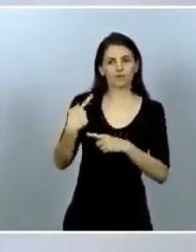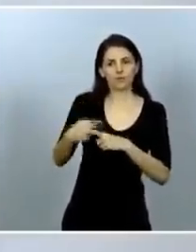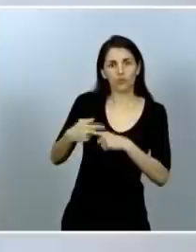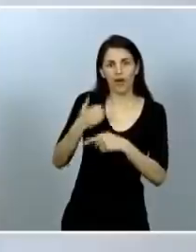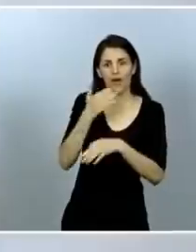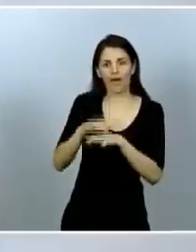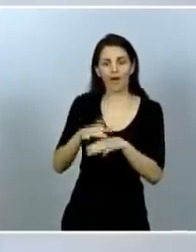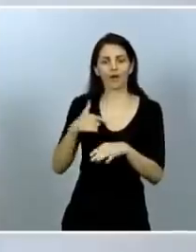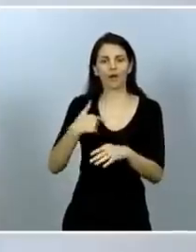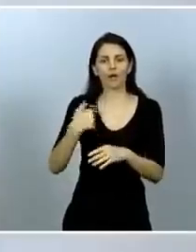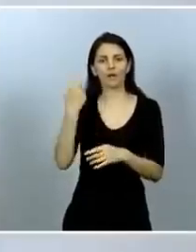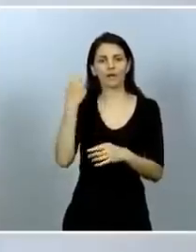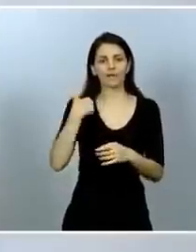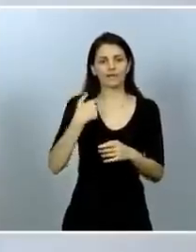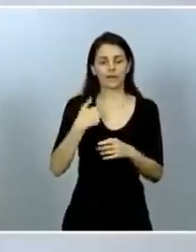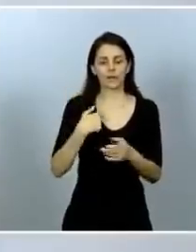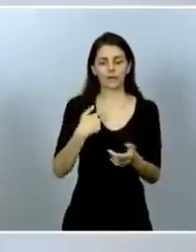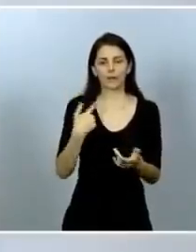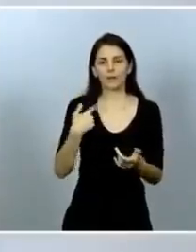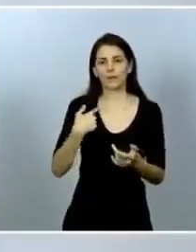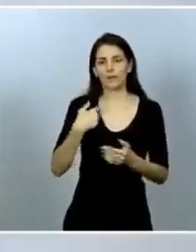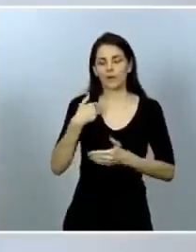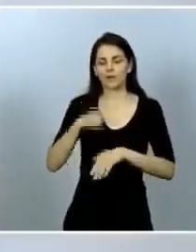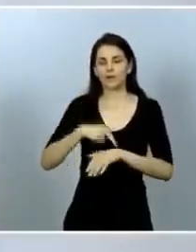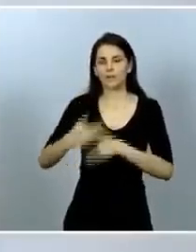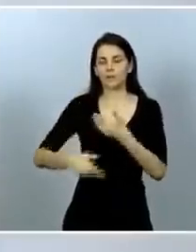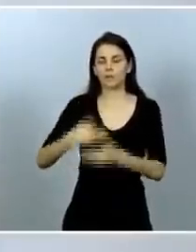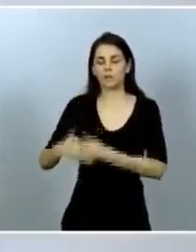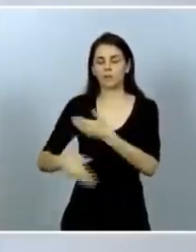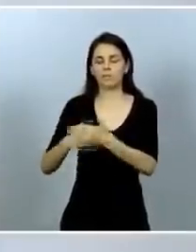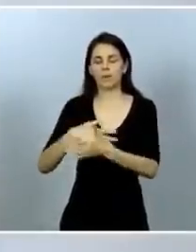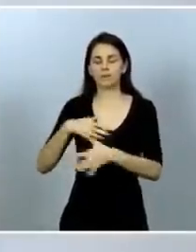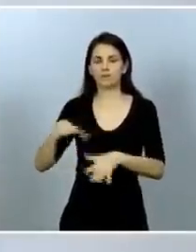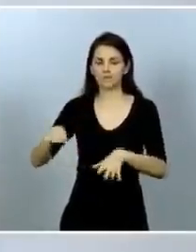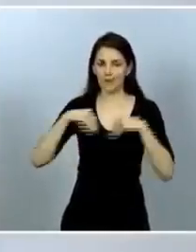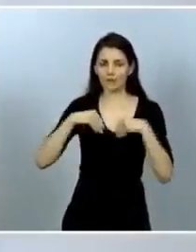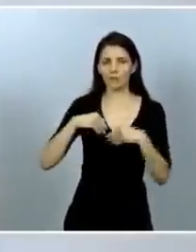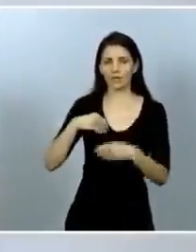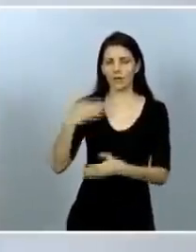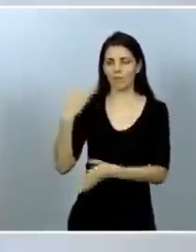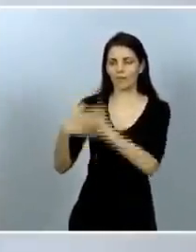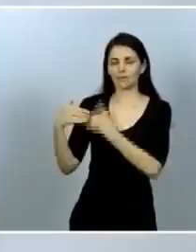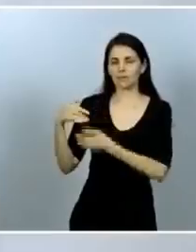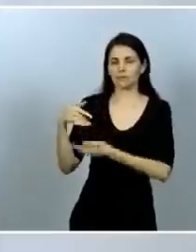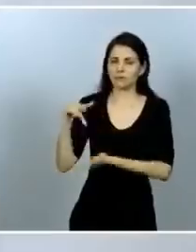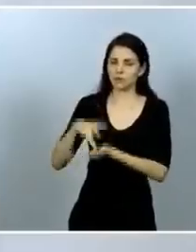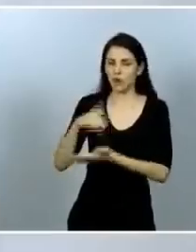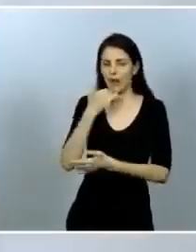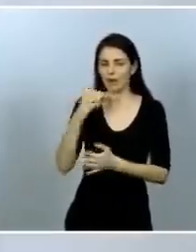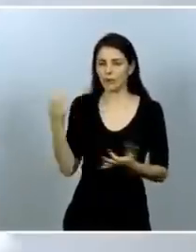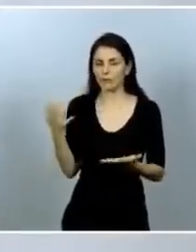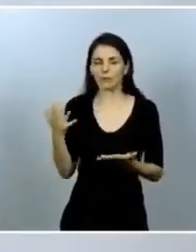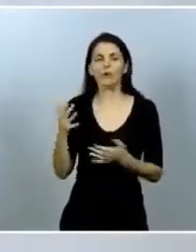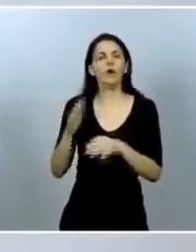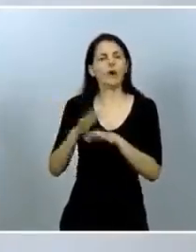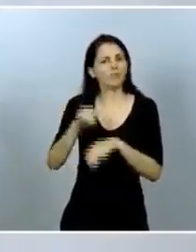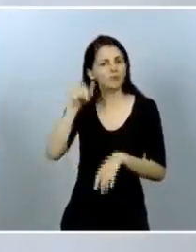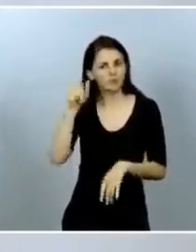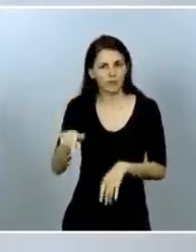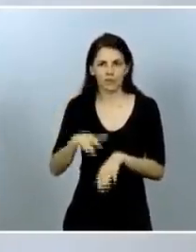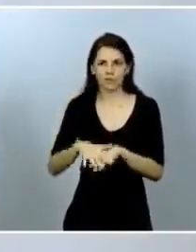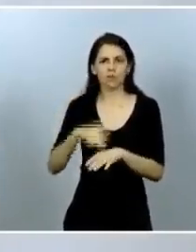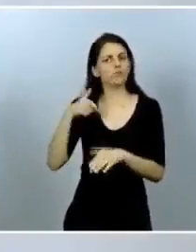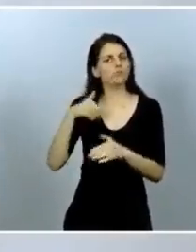enfrentarse a su propio pasado y presentar las denuncias. Bueno, pues hasta que no cumplan 30 años no empieza a correr el plazo de prescripción